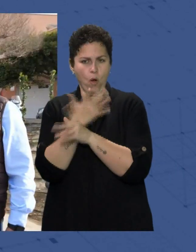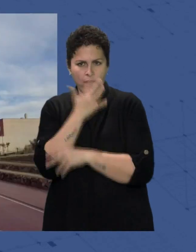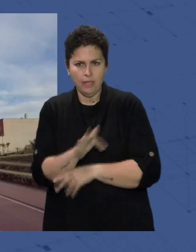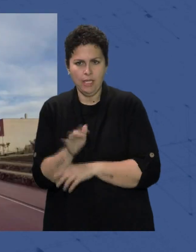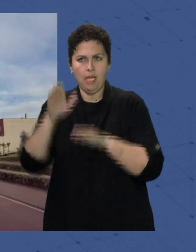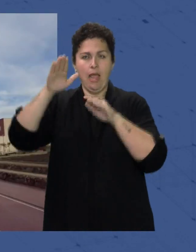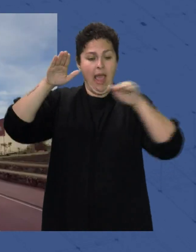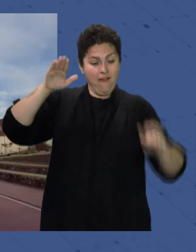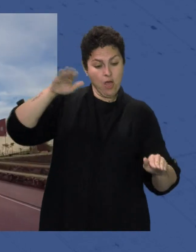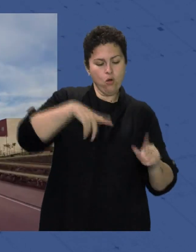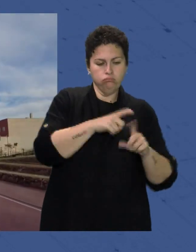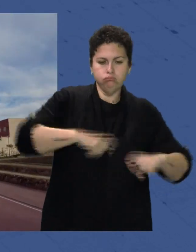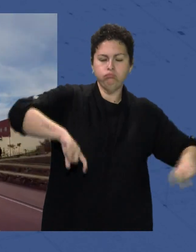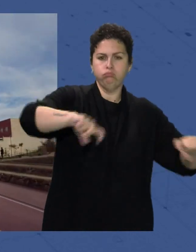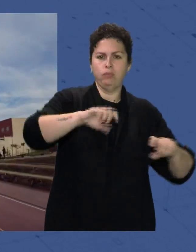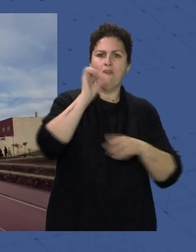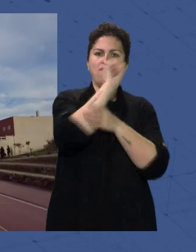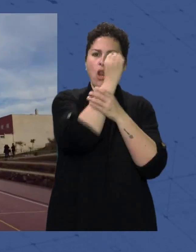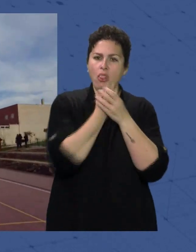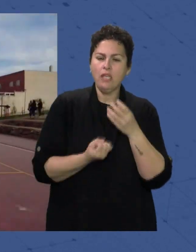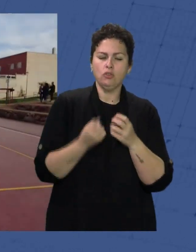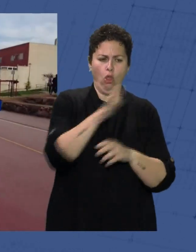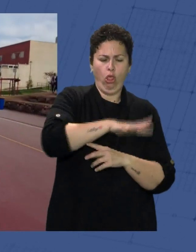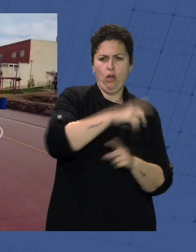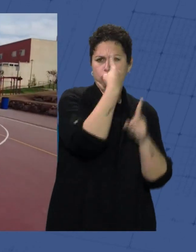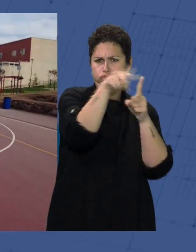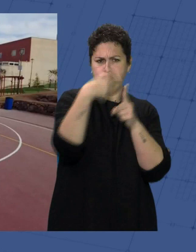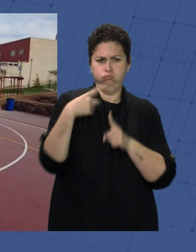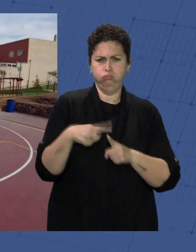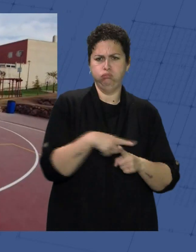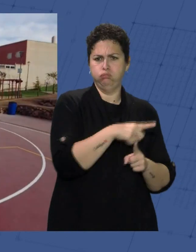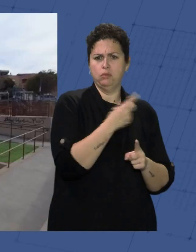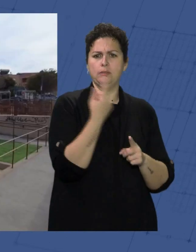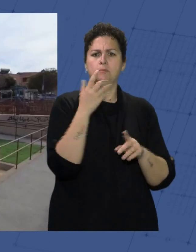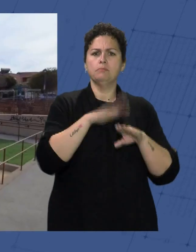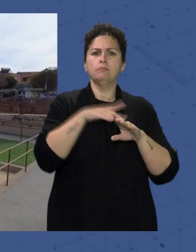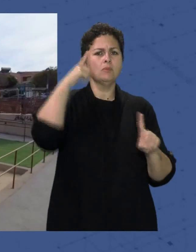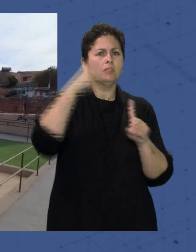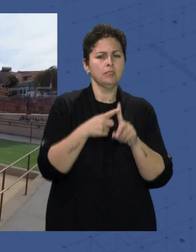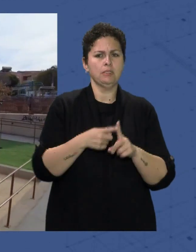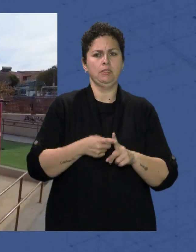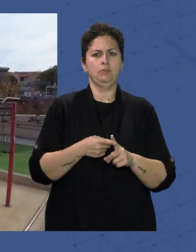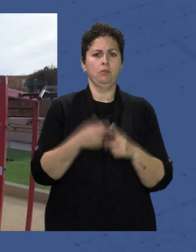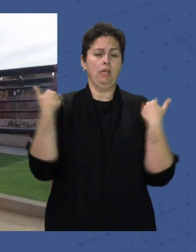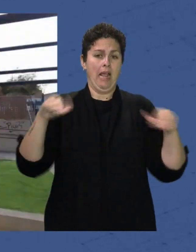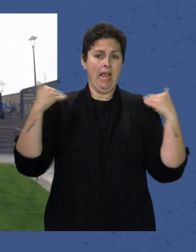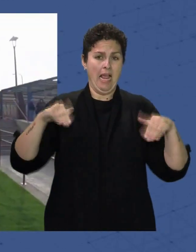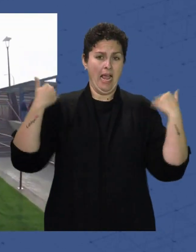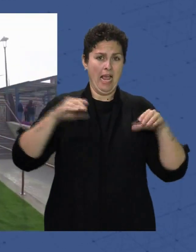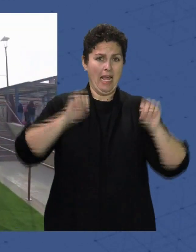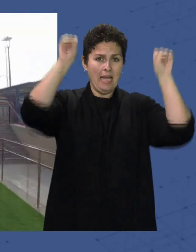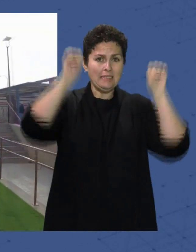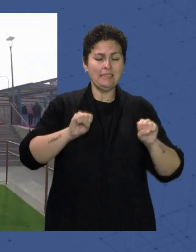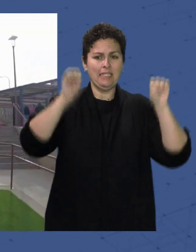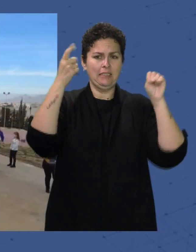Se encuentra una pista De baloncesto Con gradería Y diferentes zonas En las que se han instalado Elementos para la práctica De calistenia Y para la realización De ejercicios